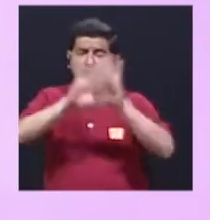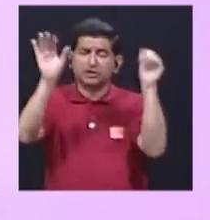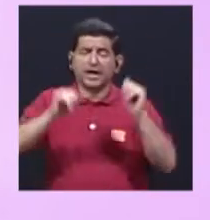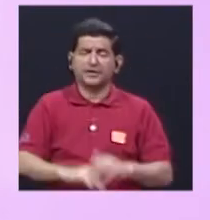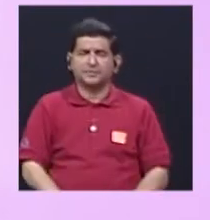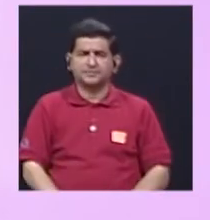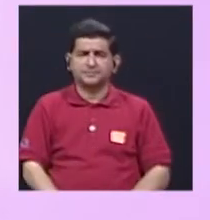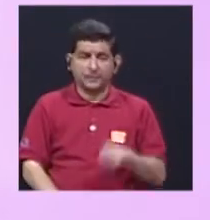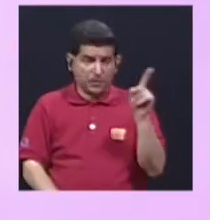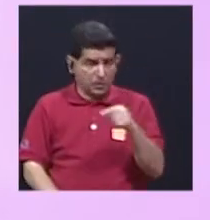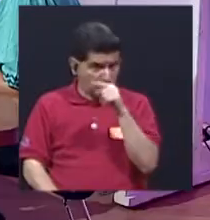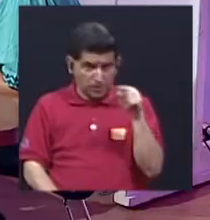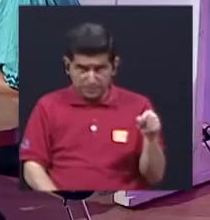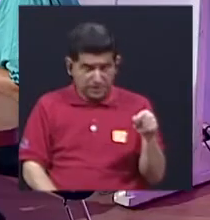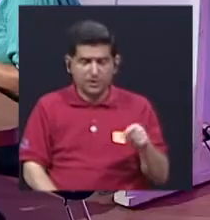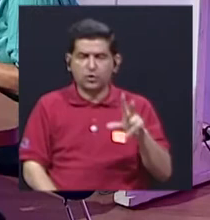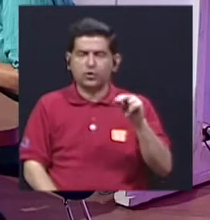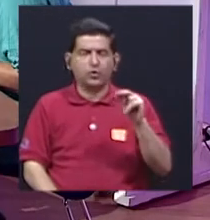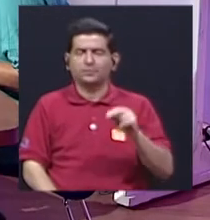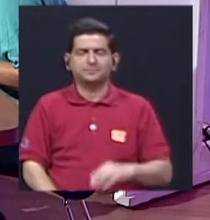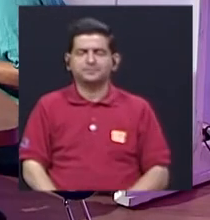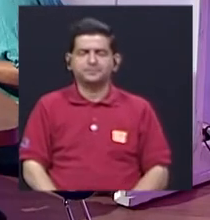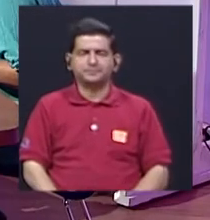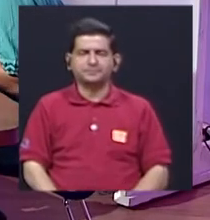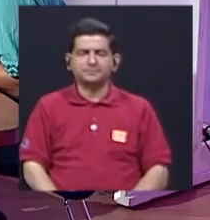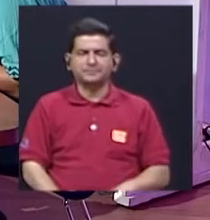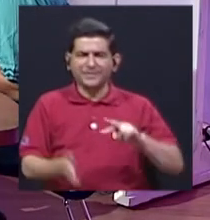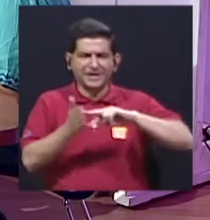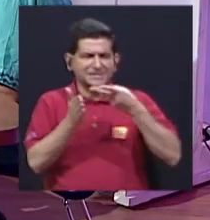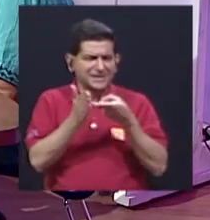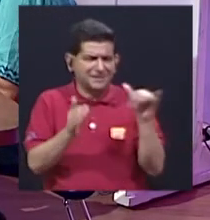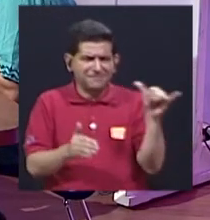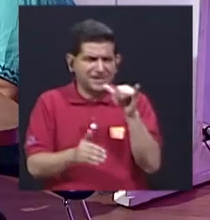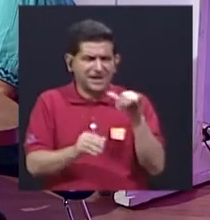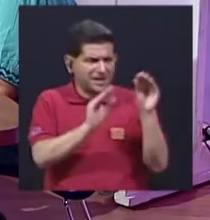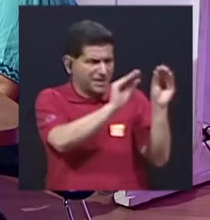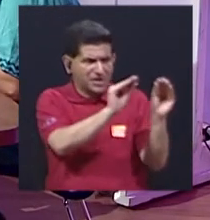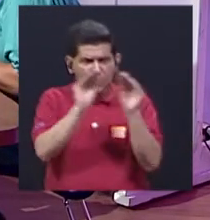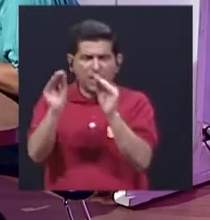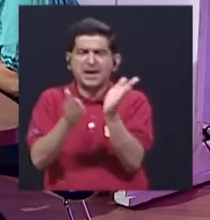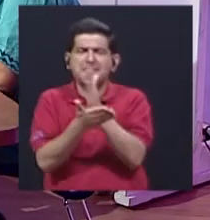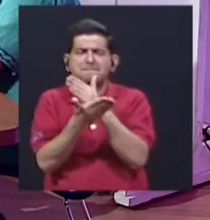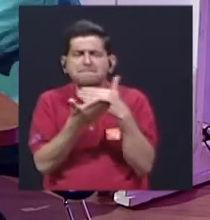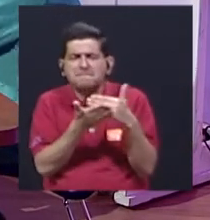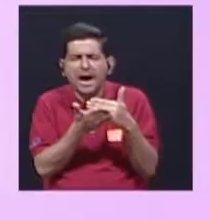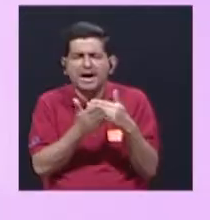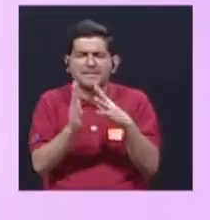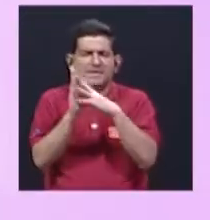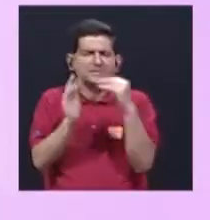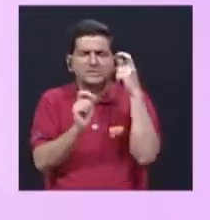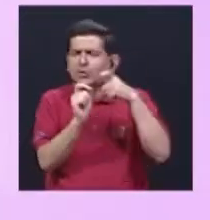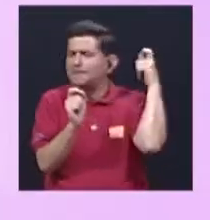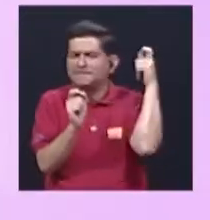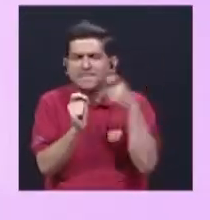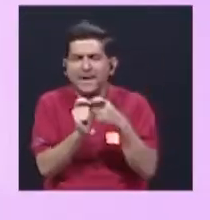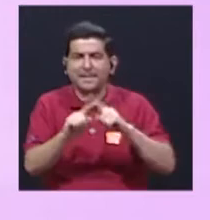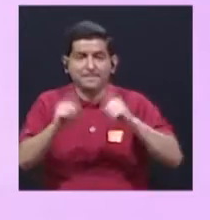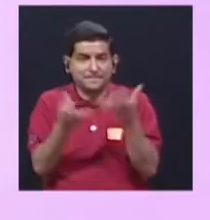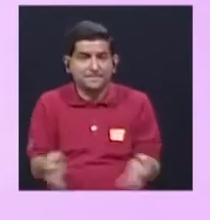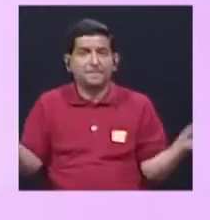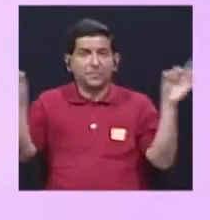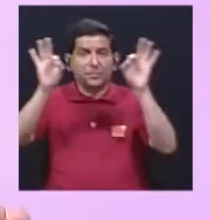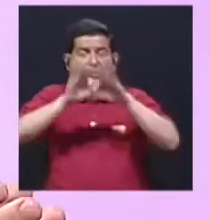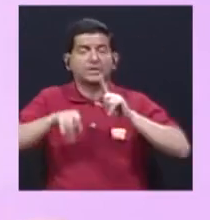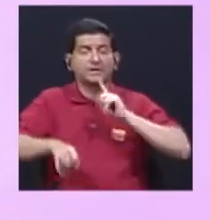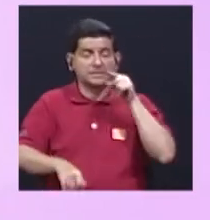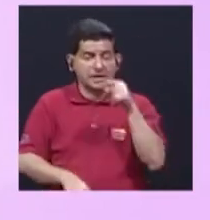Que esa sí no lo han derogado. No. Entonces, lo están poniendo igual en... Hay partes que se copiaron literalmente, pero lo importante aquí